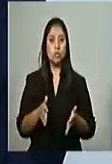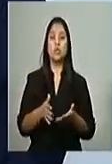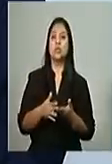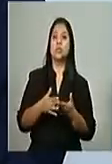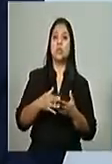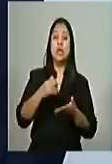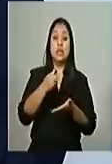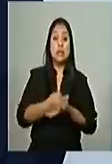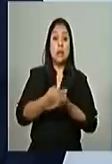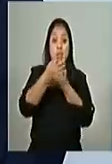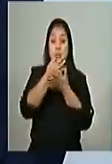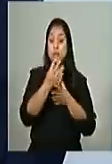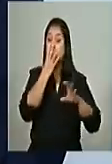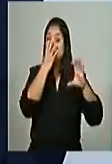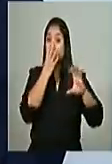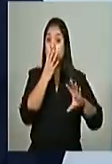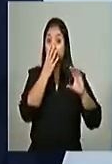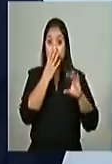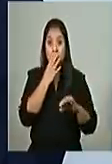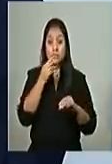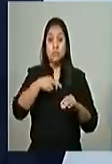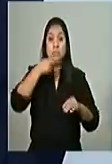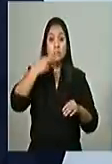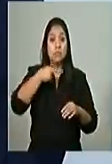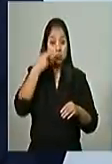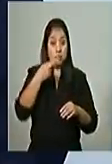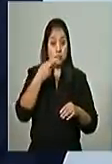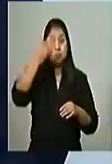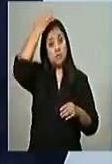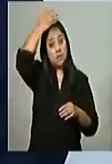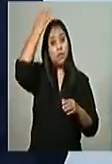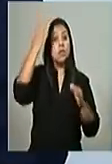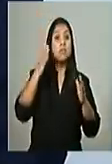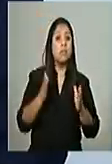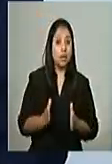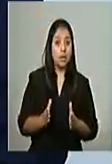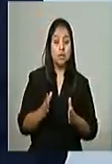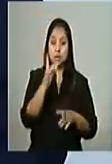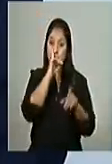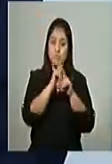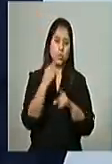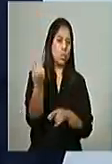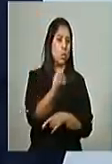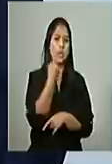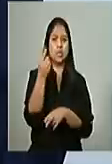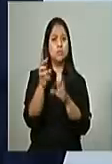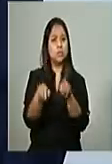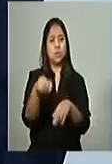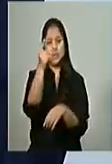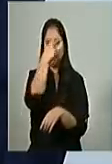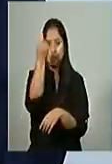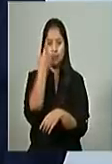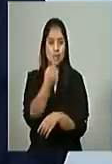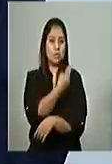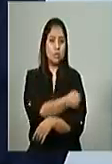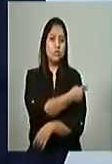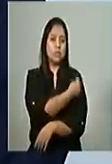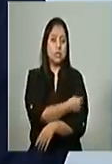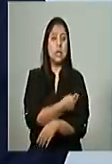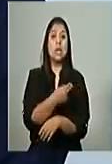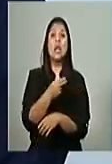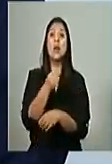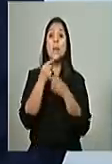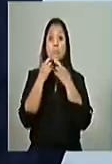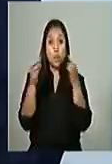terapistas respiratorios, enfermeras y todo el personal de salud pública y privada. Todos